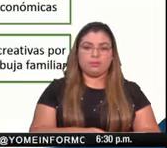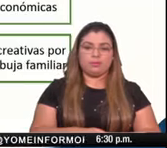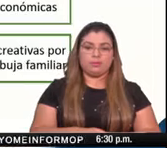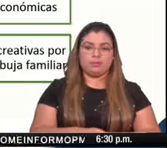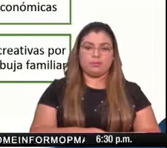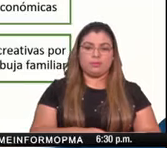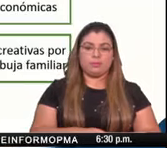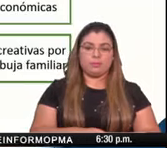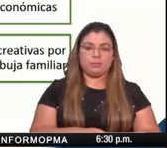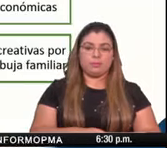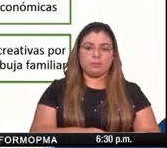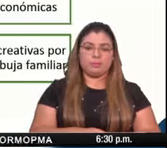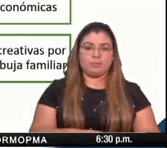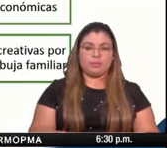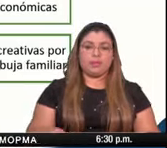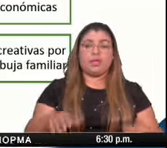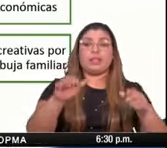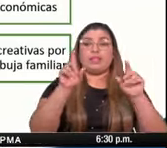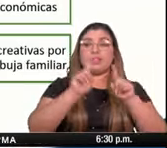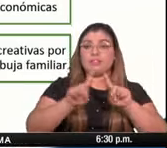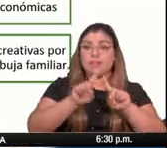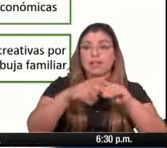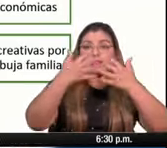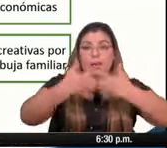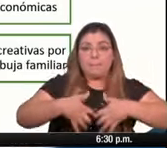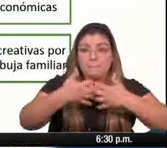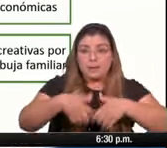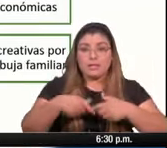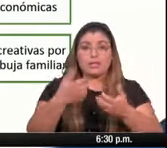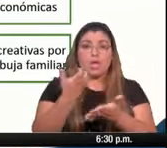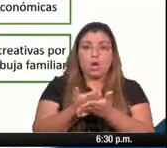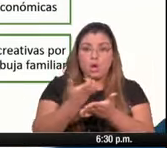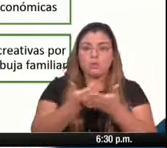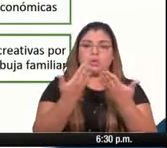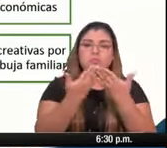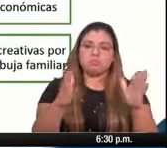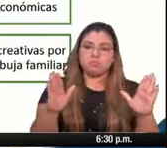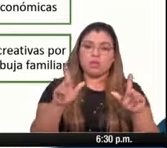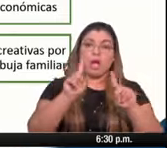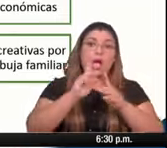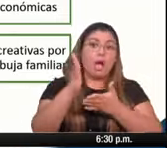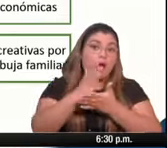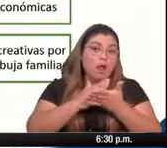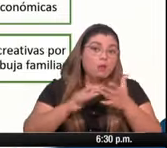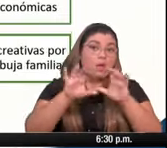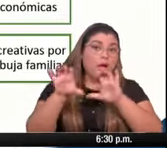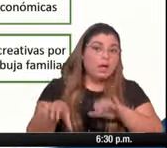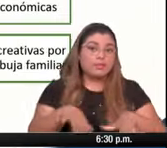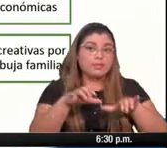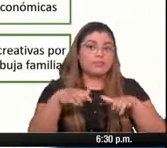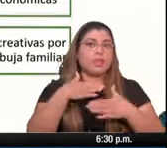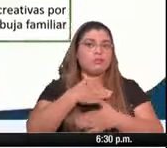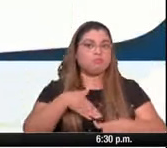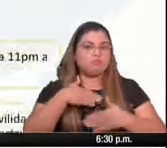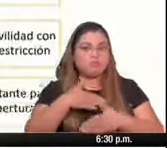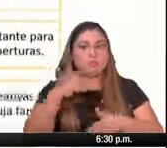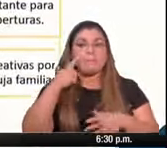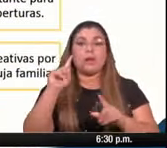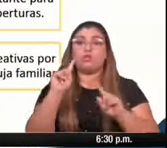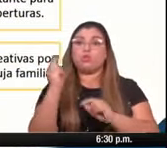la apertura de la mayoría de las actividades económicas y las actividades recreativas en su burbuja familiar